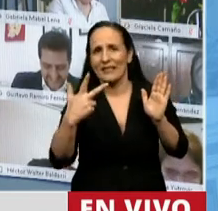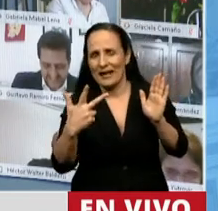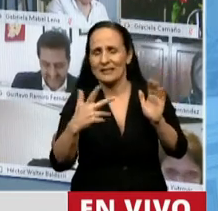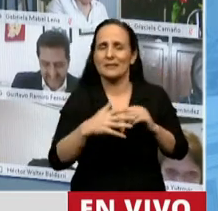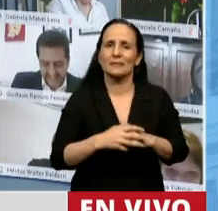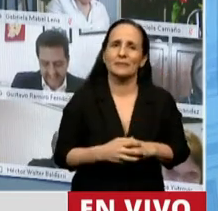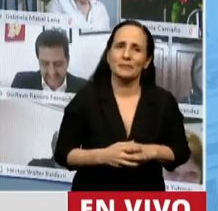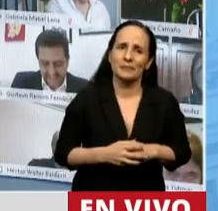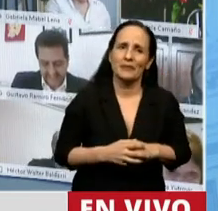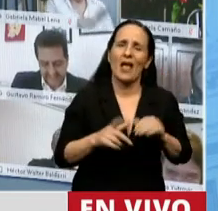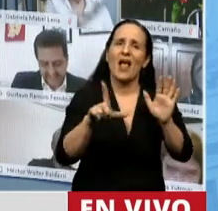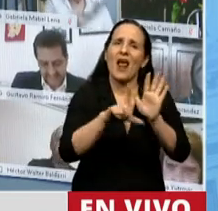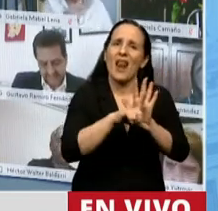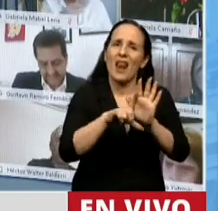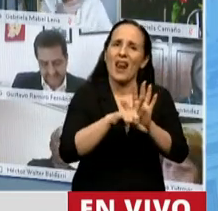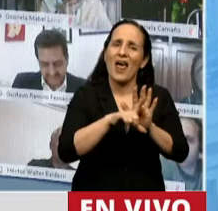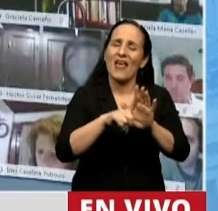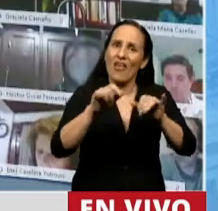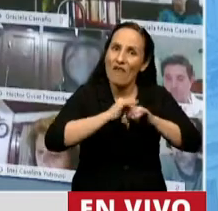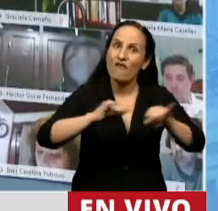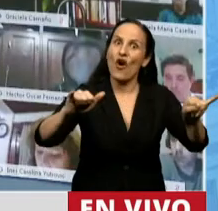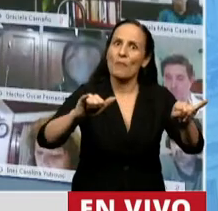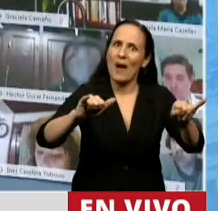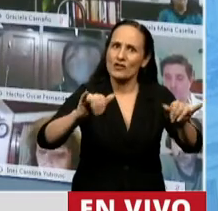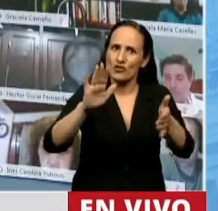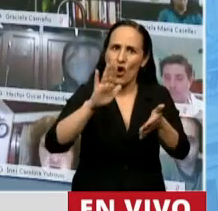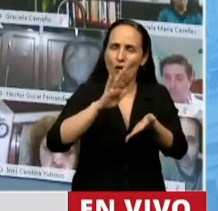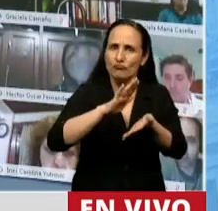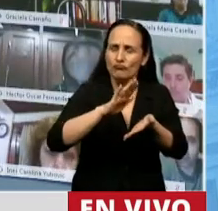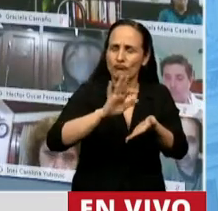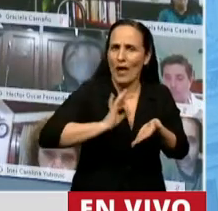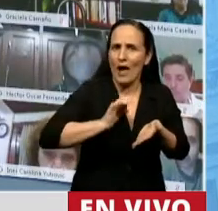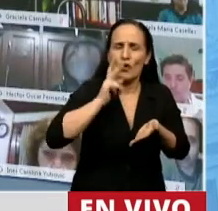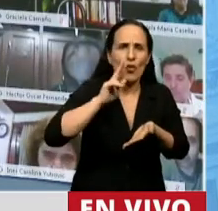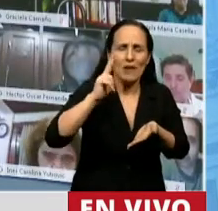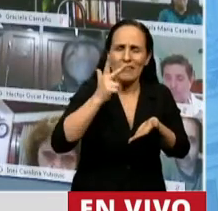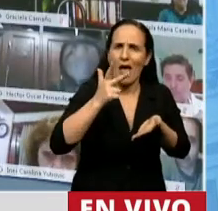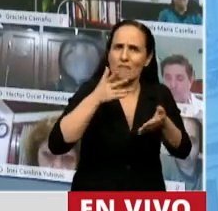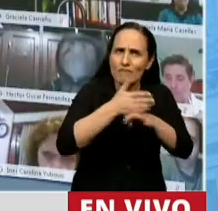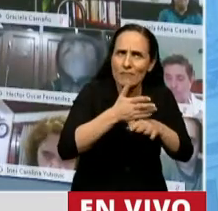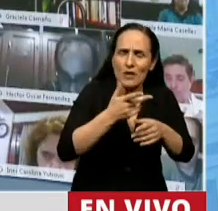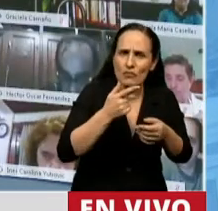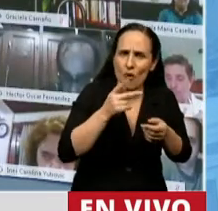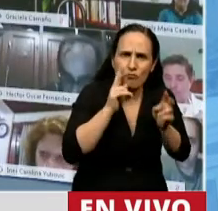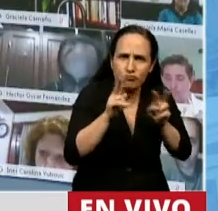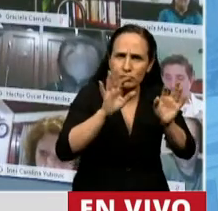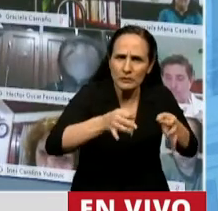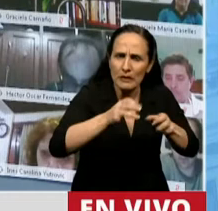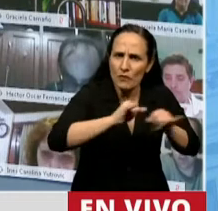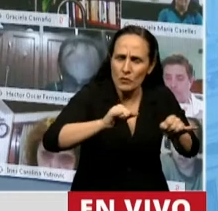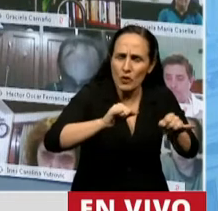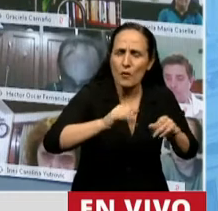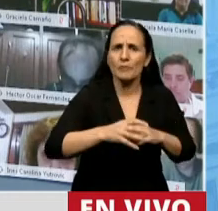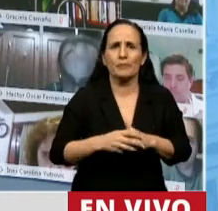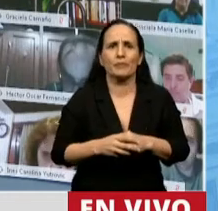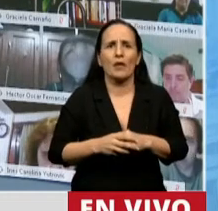ley de libre acceso a la información pública ambiental del año 2003 o las propias disposiciones